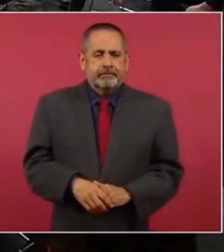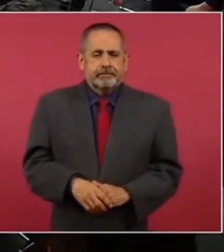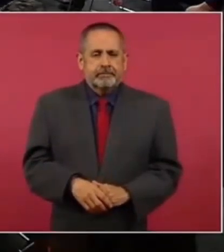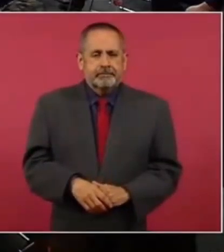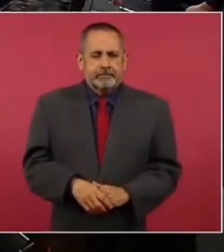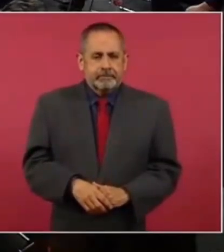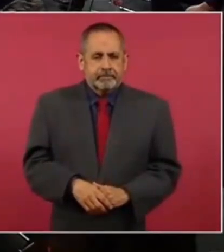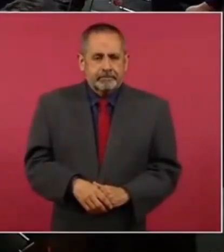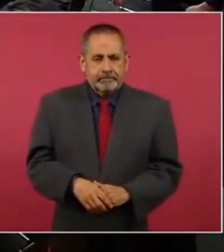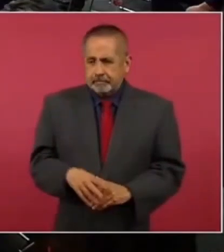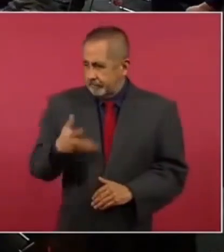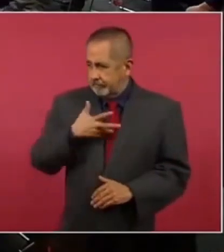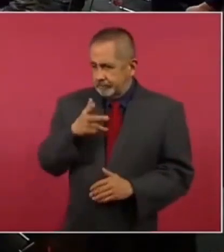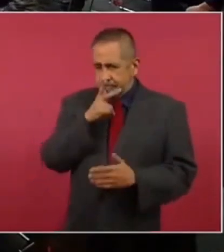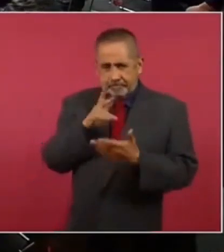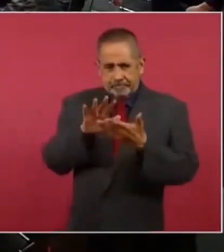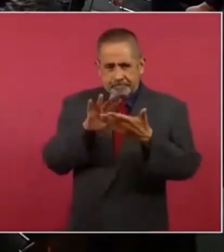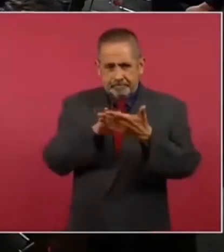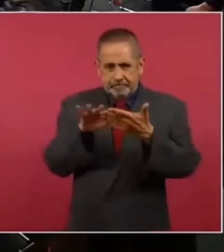Sí tienen la transgresión.